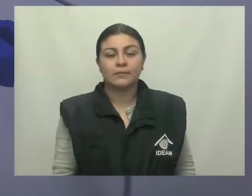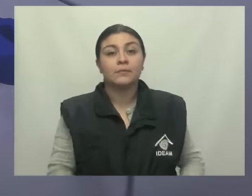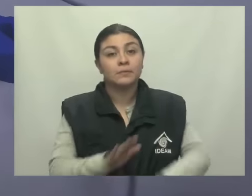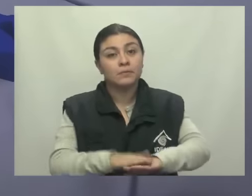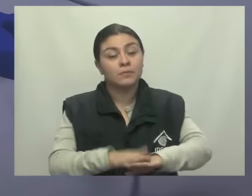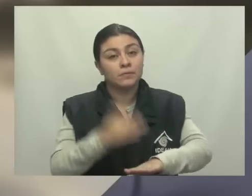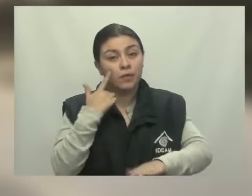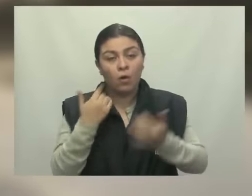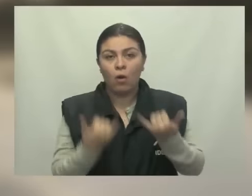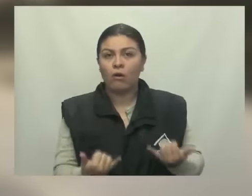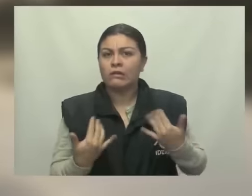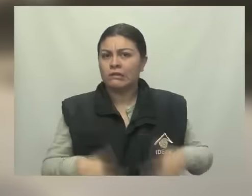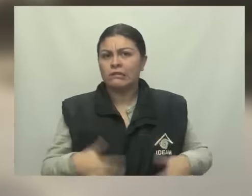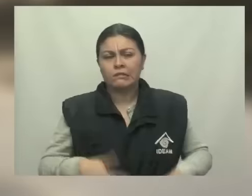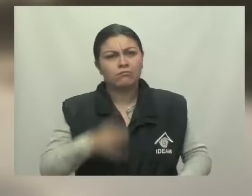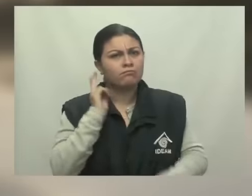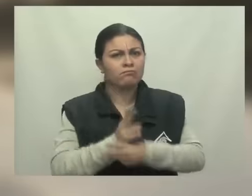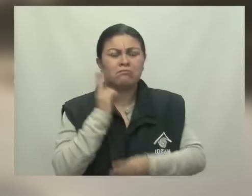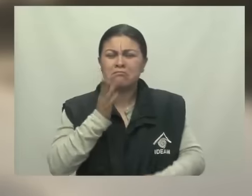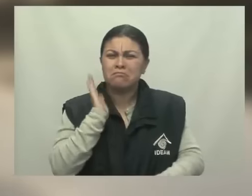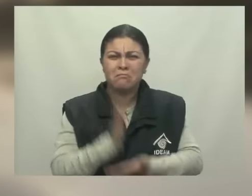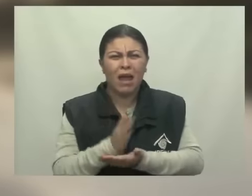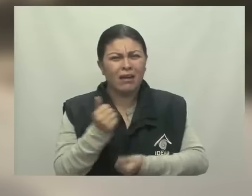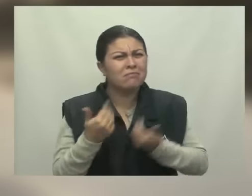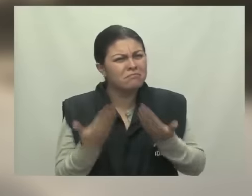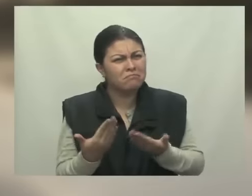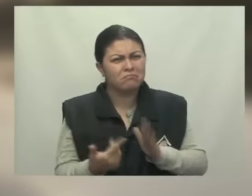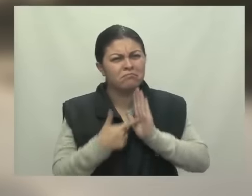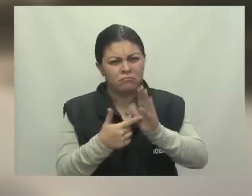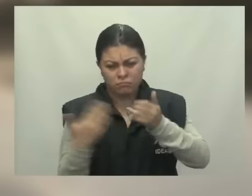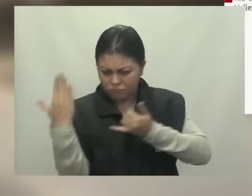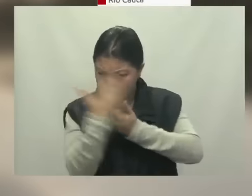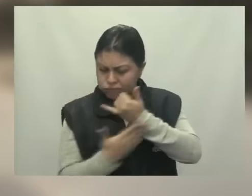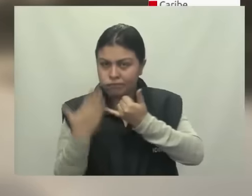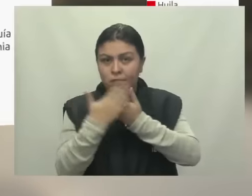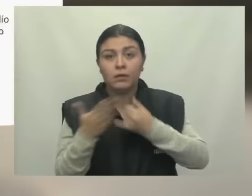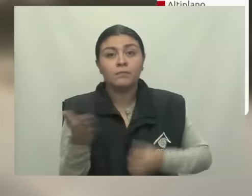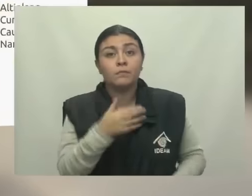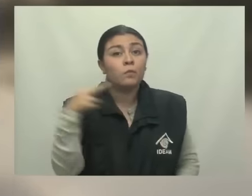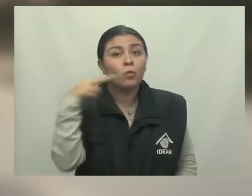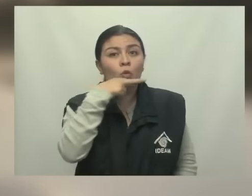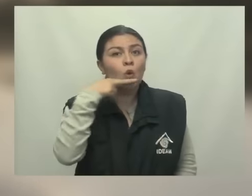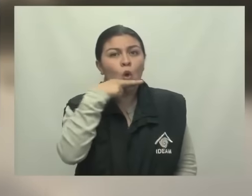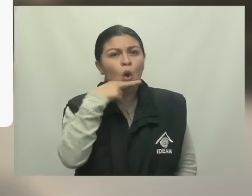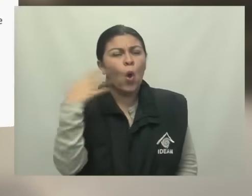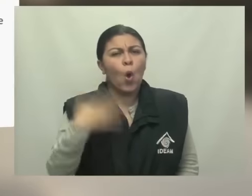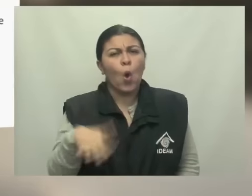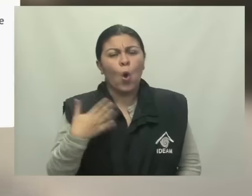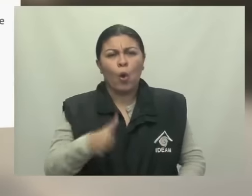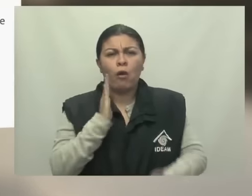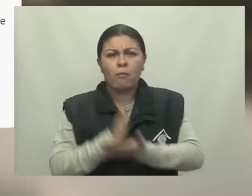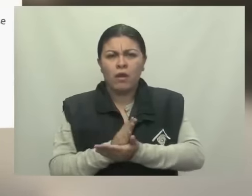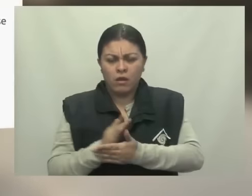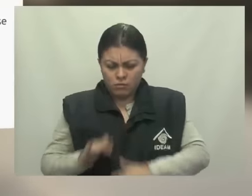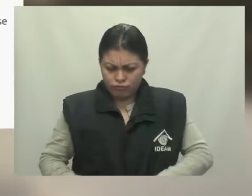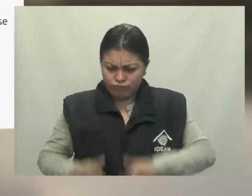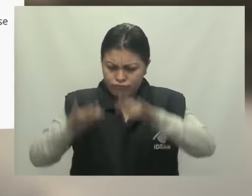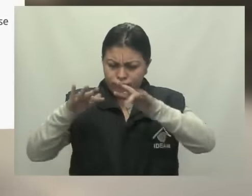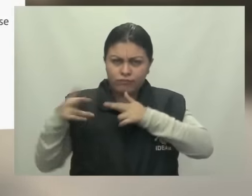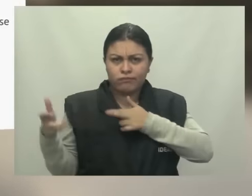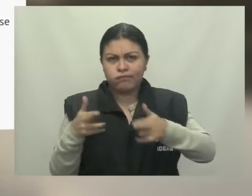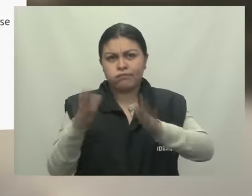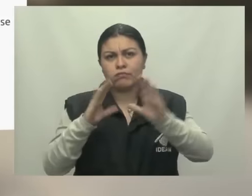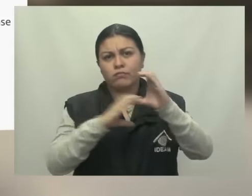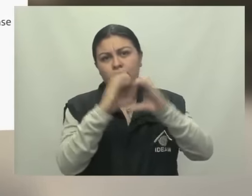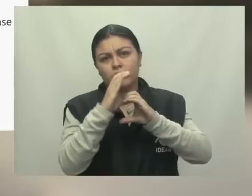Ahora, mucha atención a las principales alertas para hoy a nivel nacional. Alerta roja por alta posibilidad de crecientes en el río Cauca